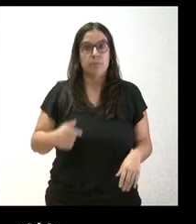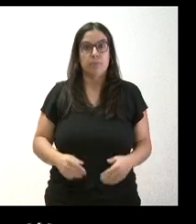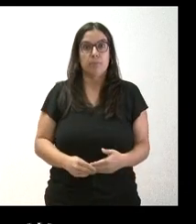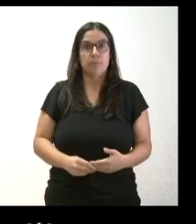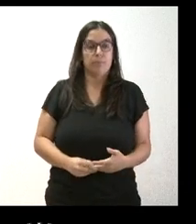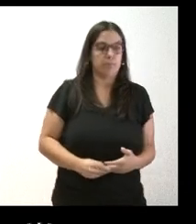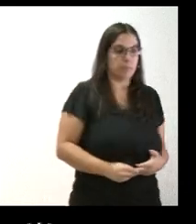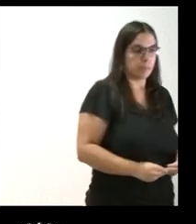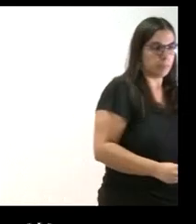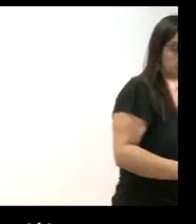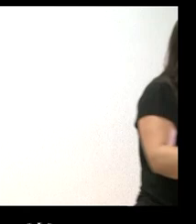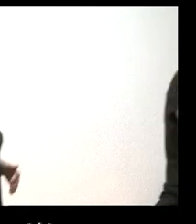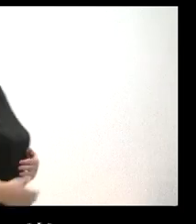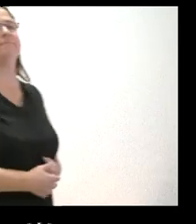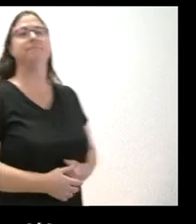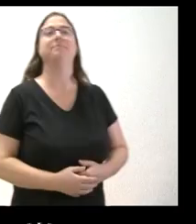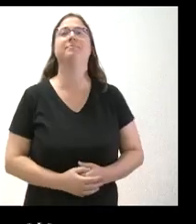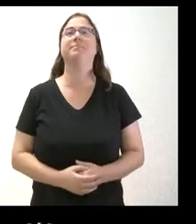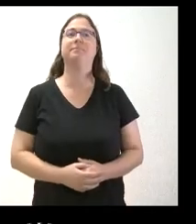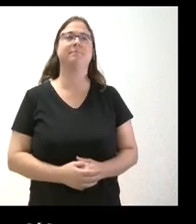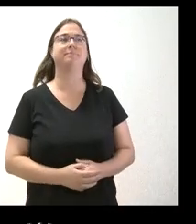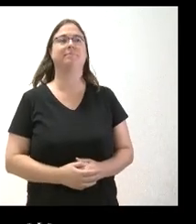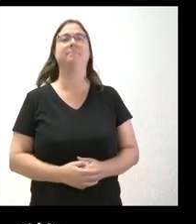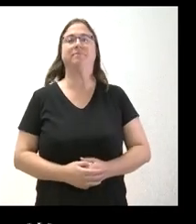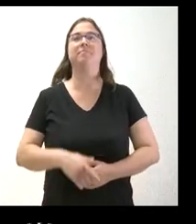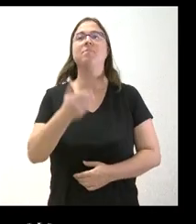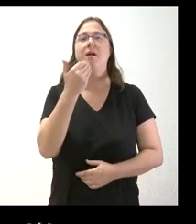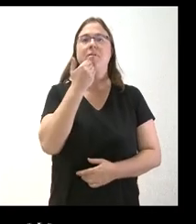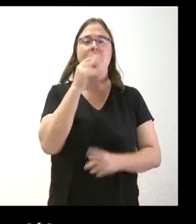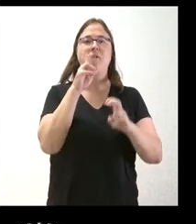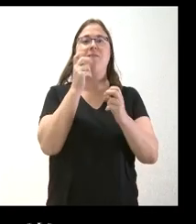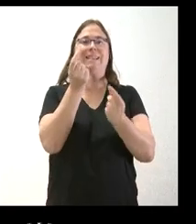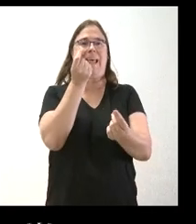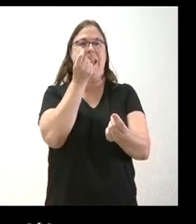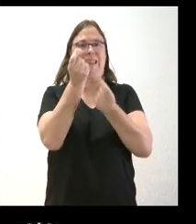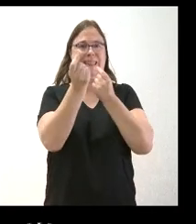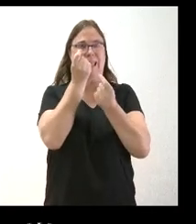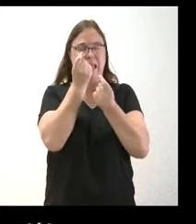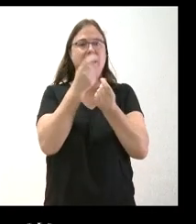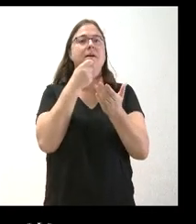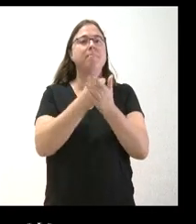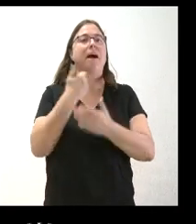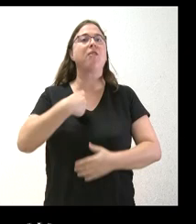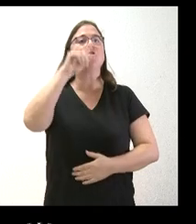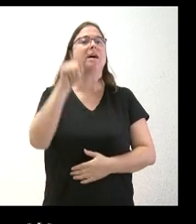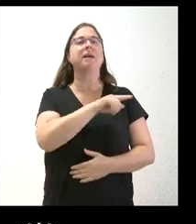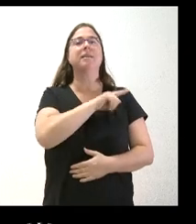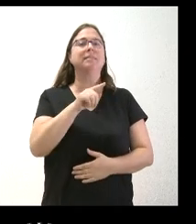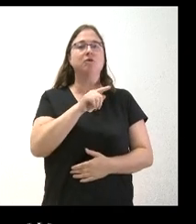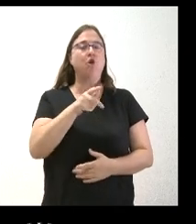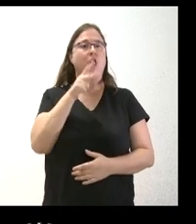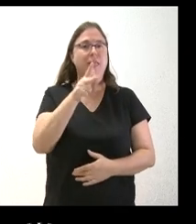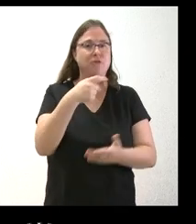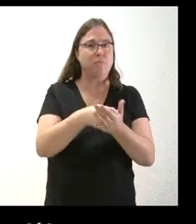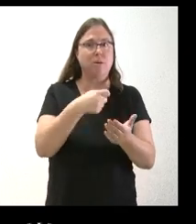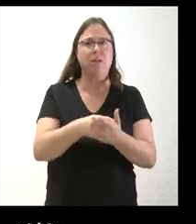Nos dijeron que habían preguntado sobre el detalle de si habían pagado los derechos correspondientes, etc. Del análisis que se ha hecho hasta ahora, porque ya